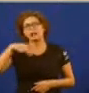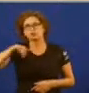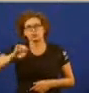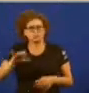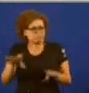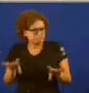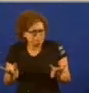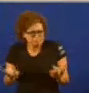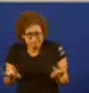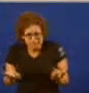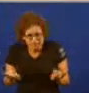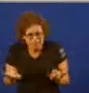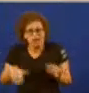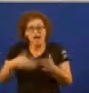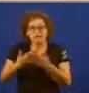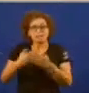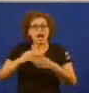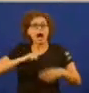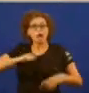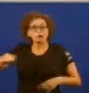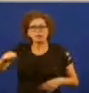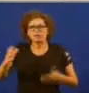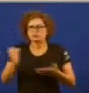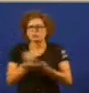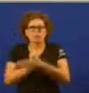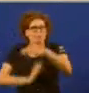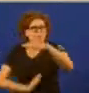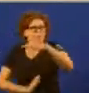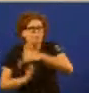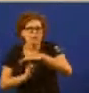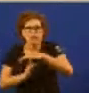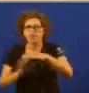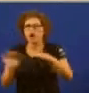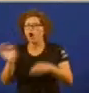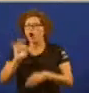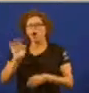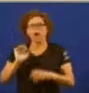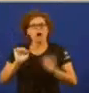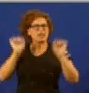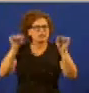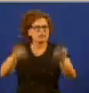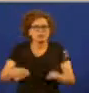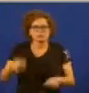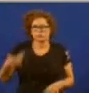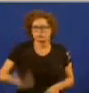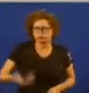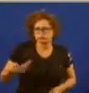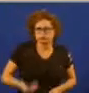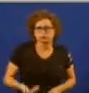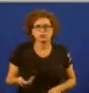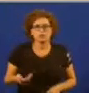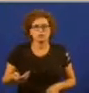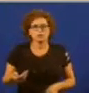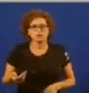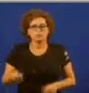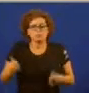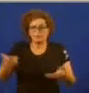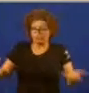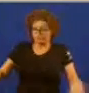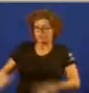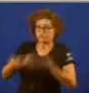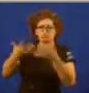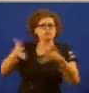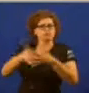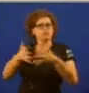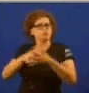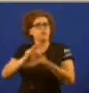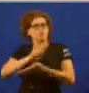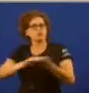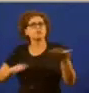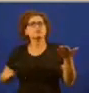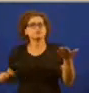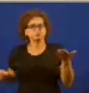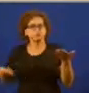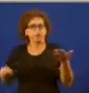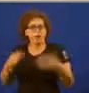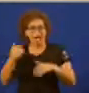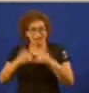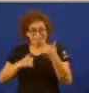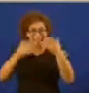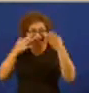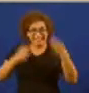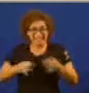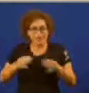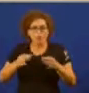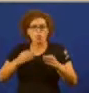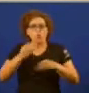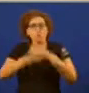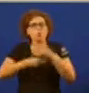autovías todas eras paralizadas ou con atrasos moi considerables o gran impulso das infraestructuras de Galicia foi feito